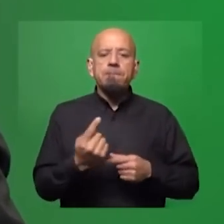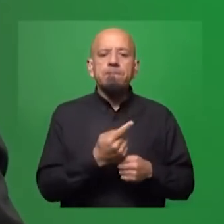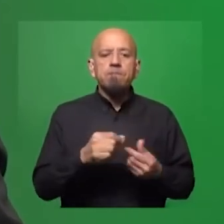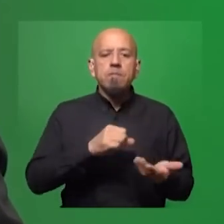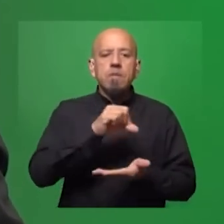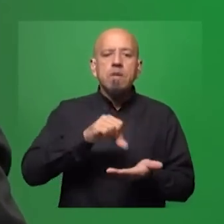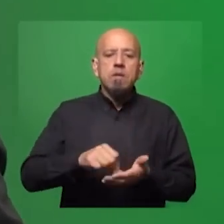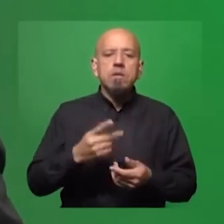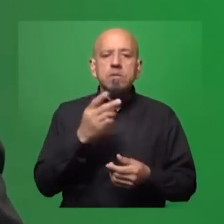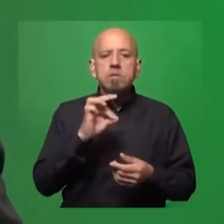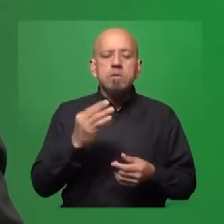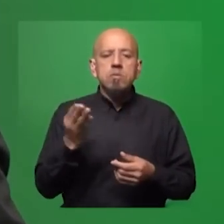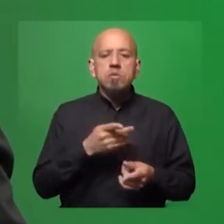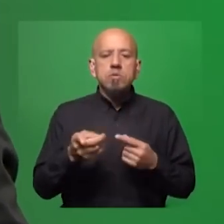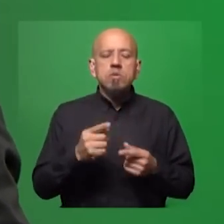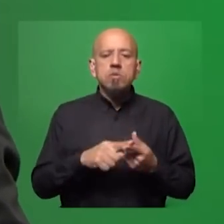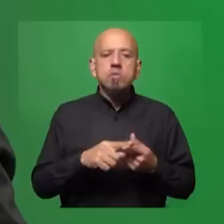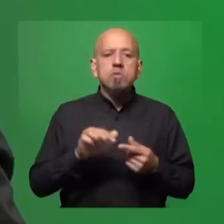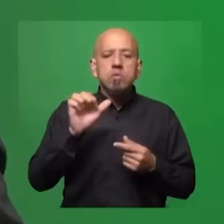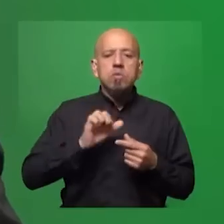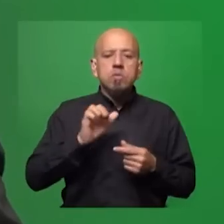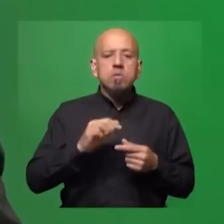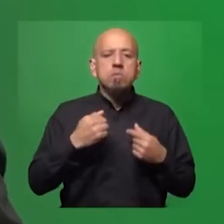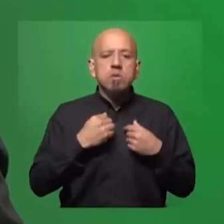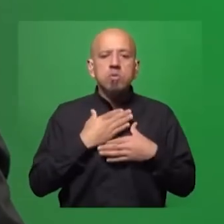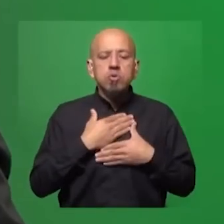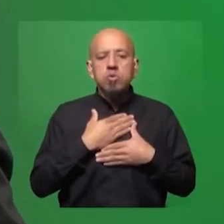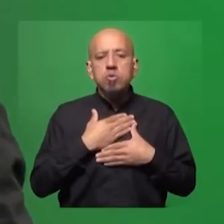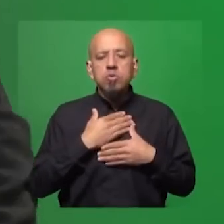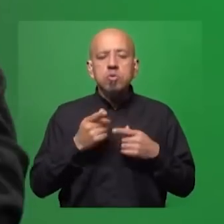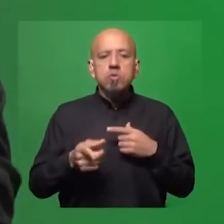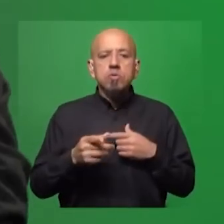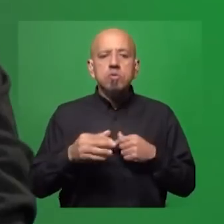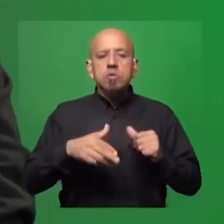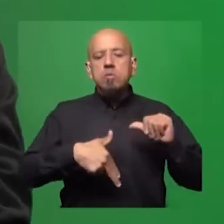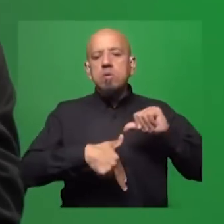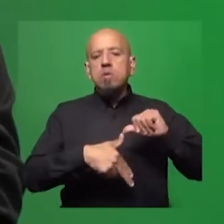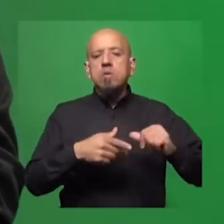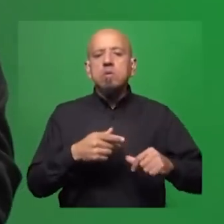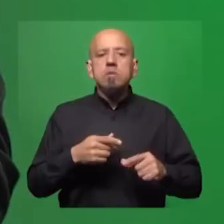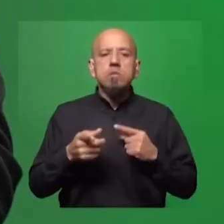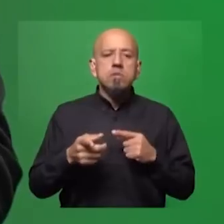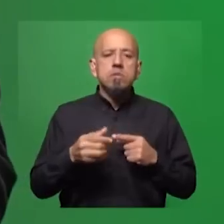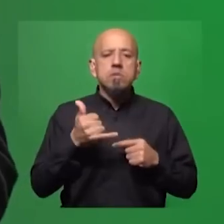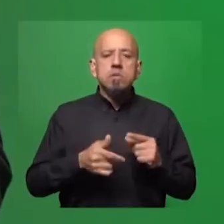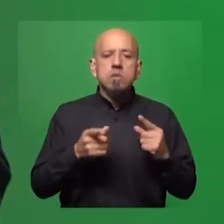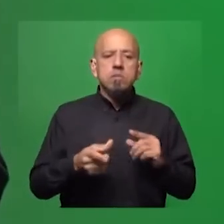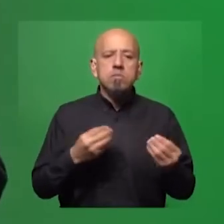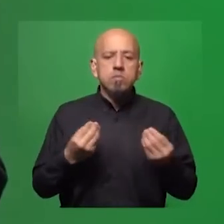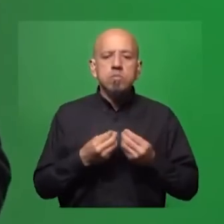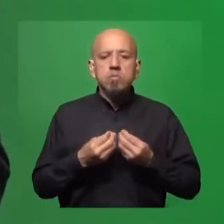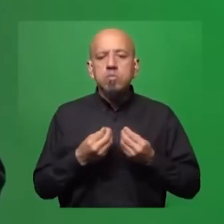es del 20 más o menos. En Europa menor, para nosotros que somos un caso raro en América Latina, tenemos mucha